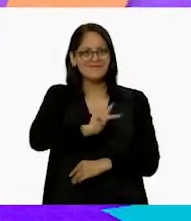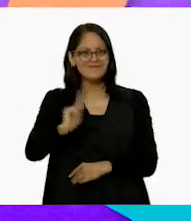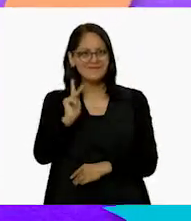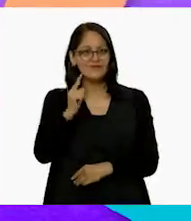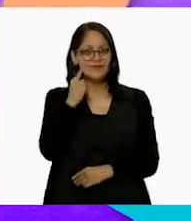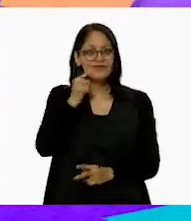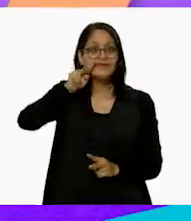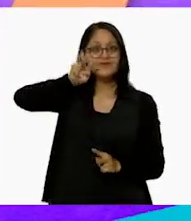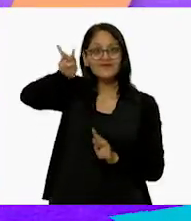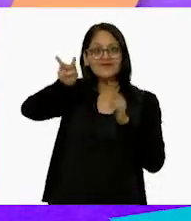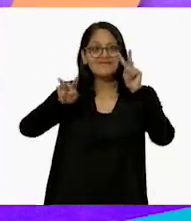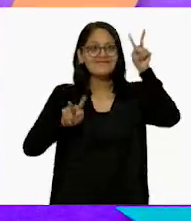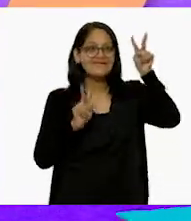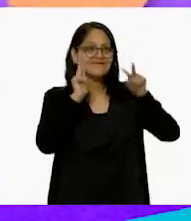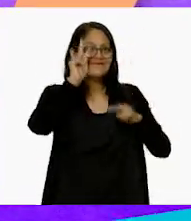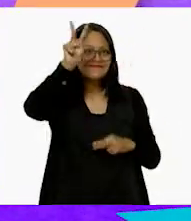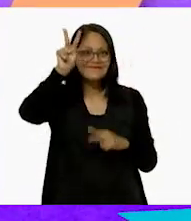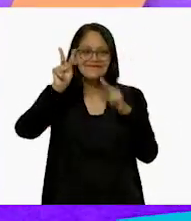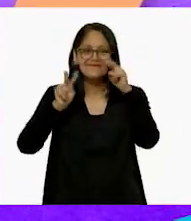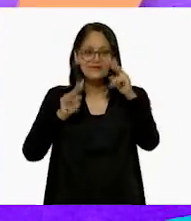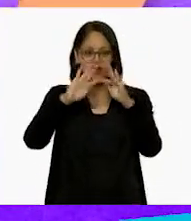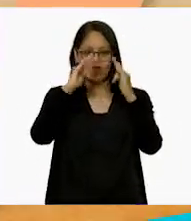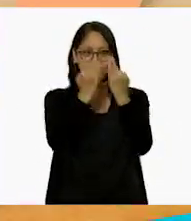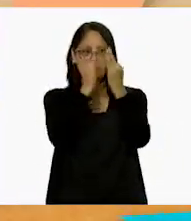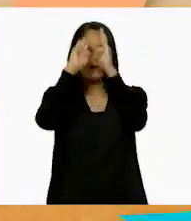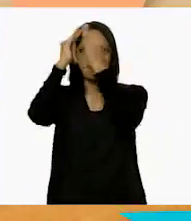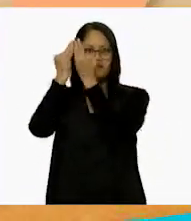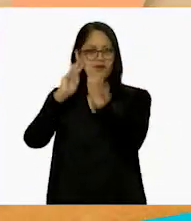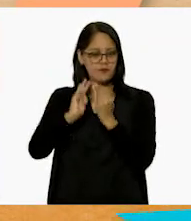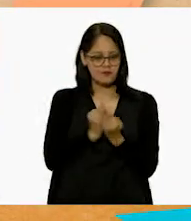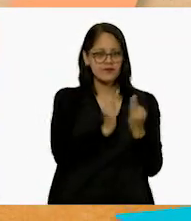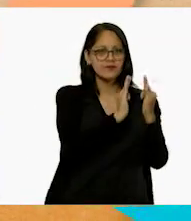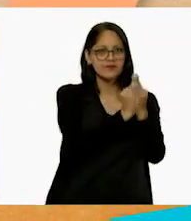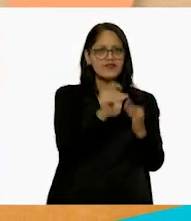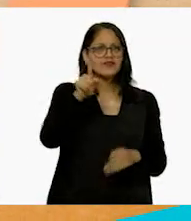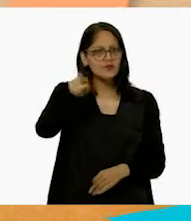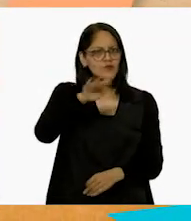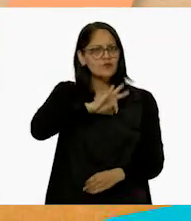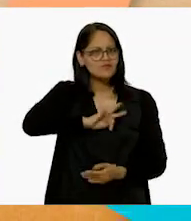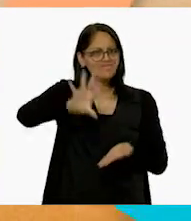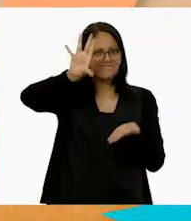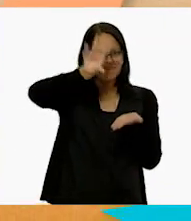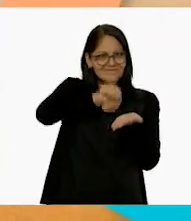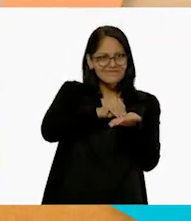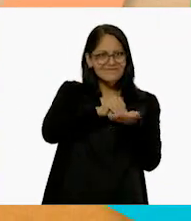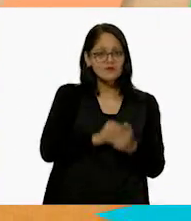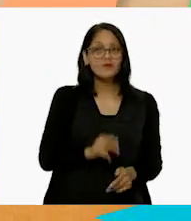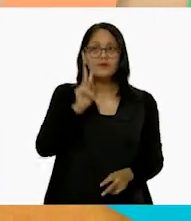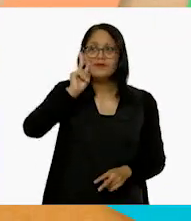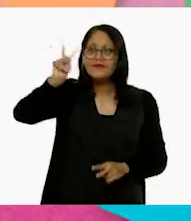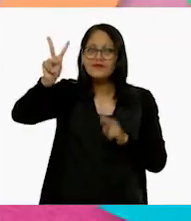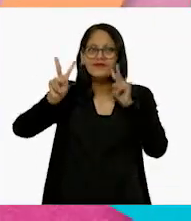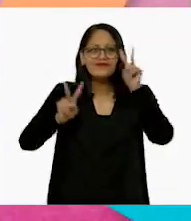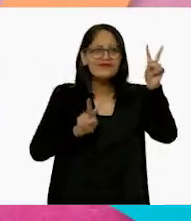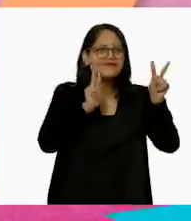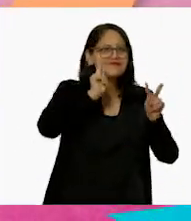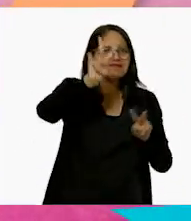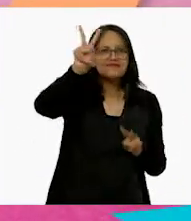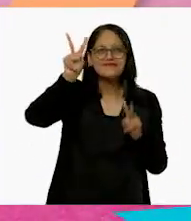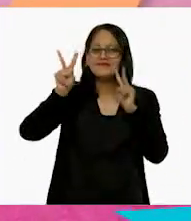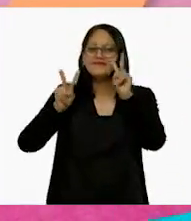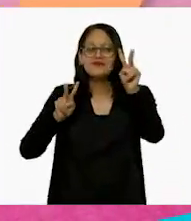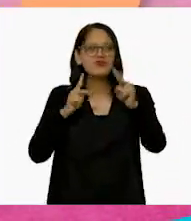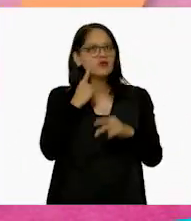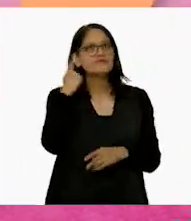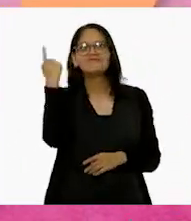lo que ves, todo lo que ves, con formas geométricas tú lo puedes hacer. Todo lo que